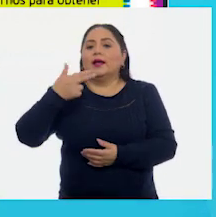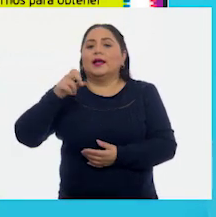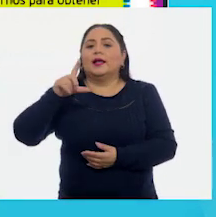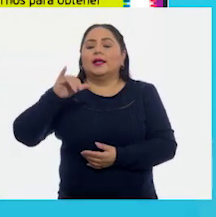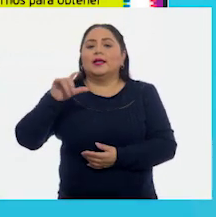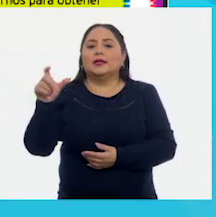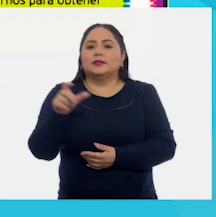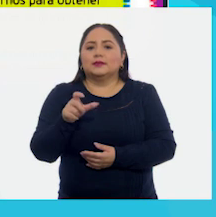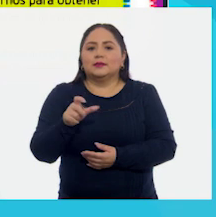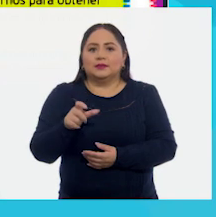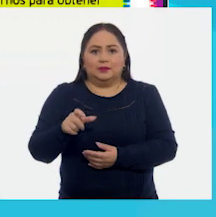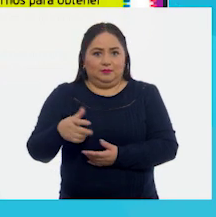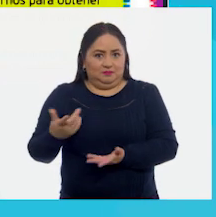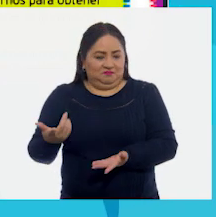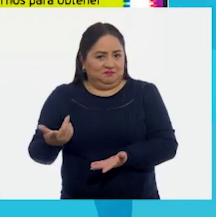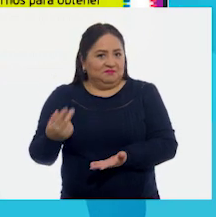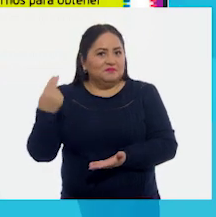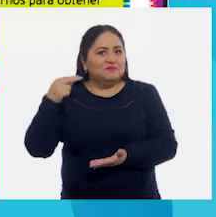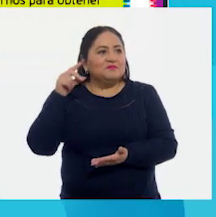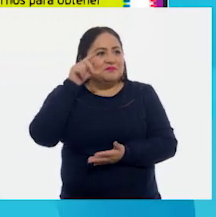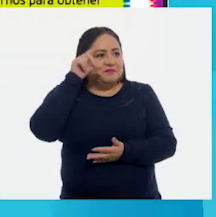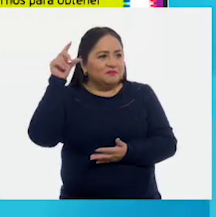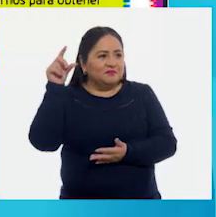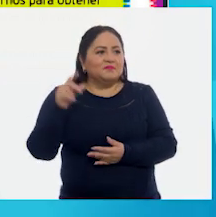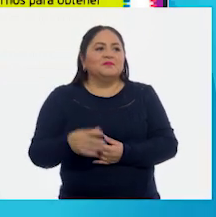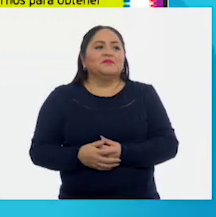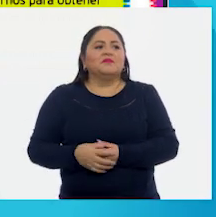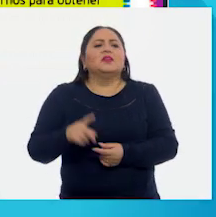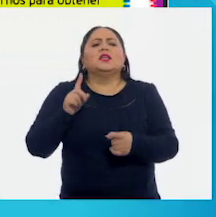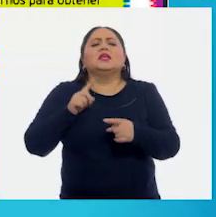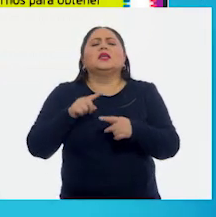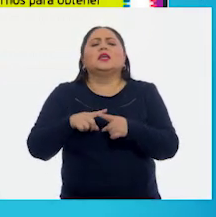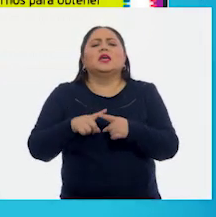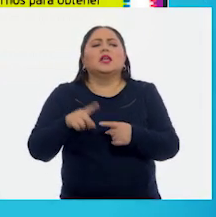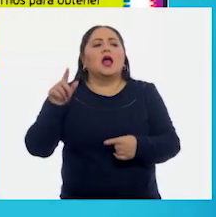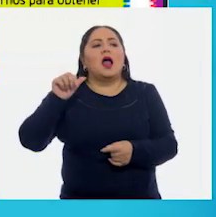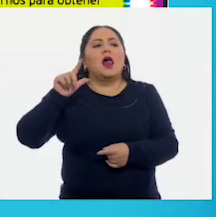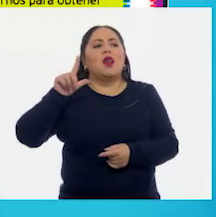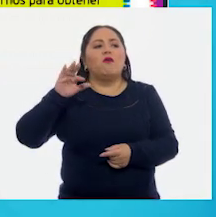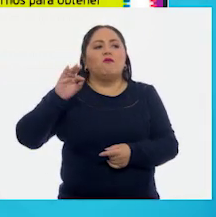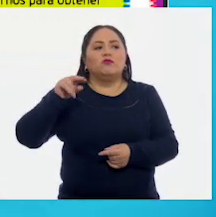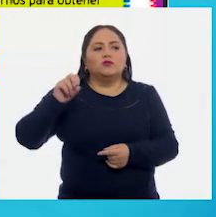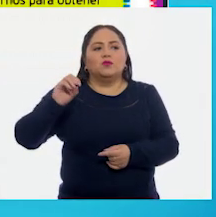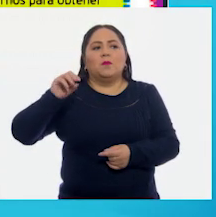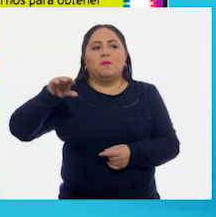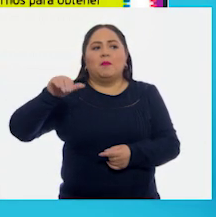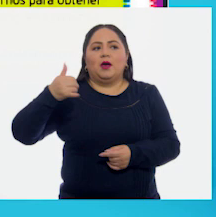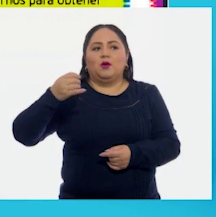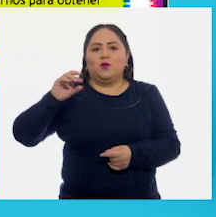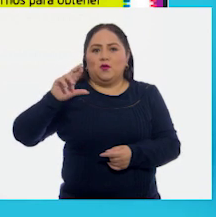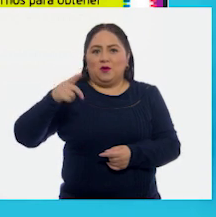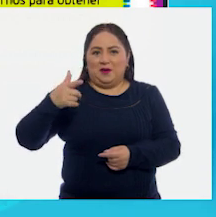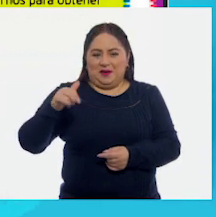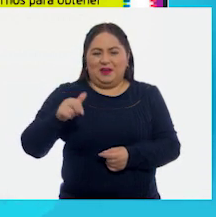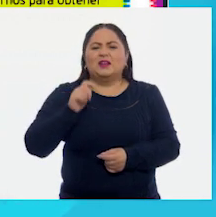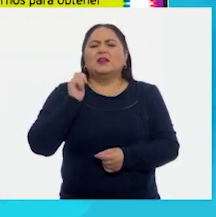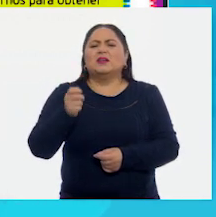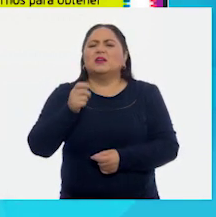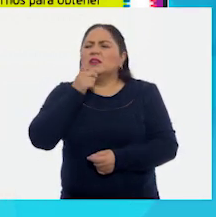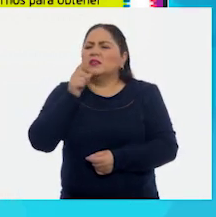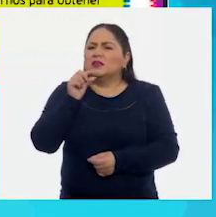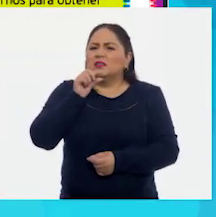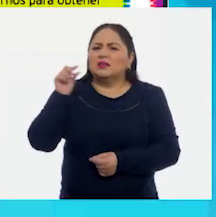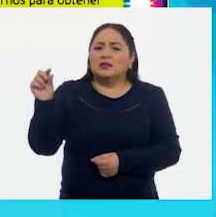¡Ay! Hasta tiene el nombre, ¿verdad? ¡Wow! ¿De quién lo recomienda? Por Luis Alfonso Mayorga Mendoza. Esa que sí,